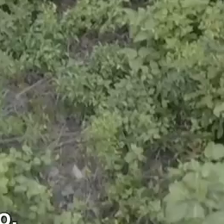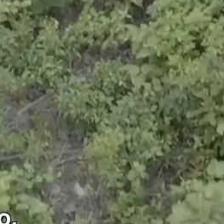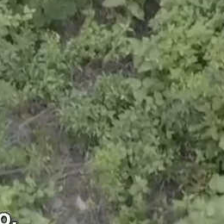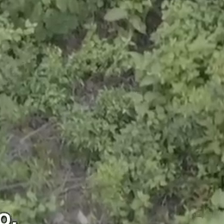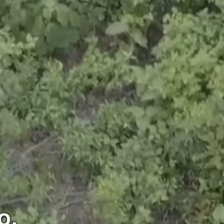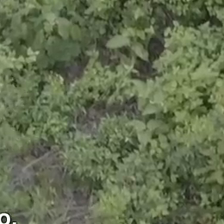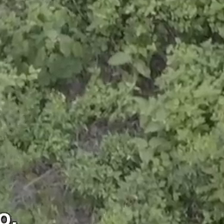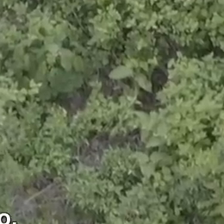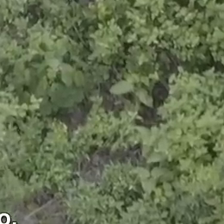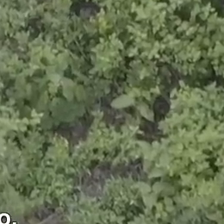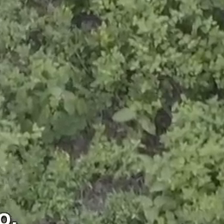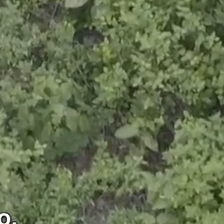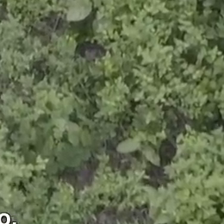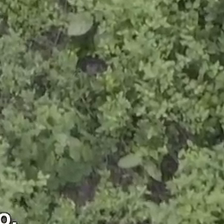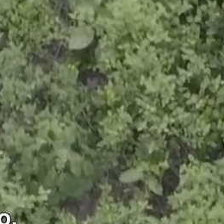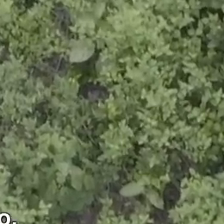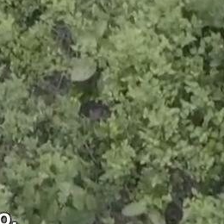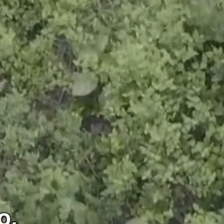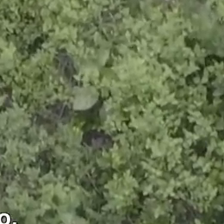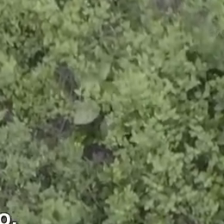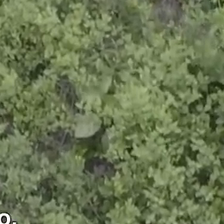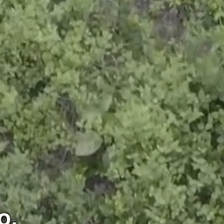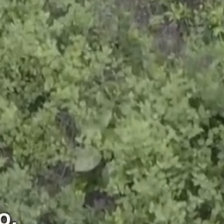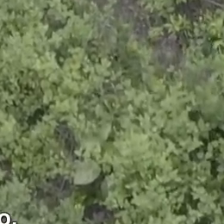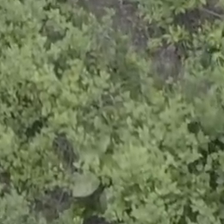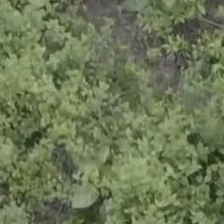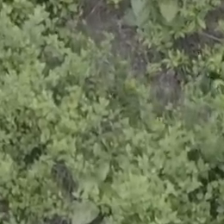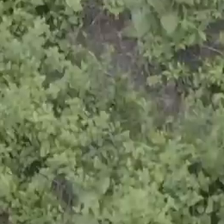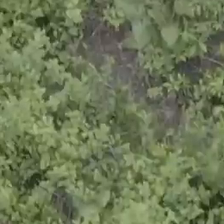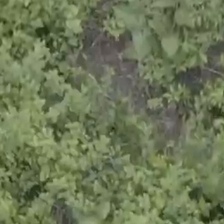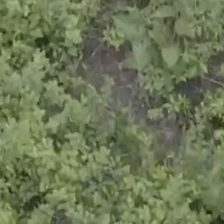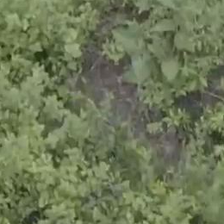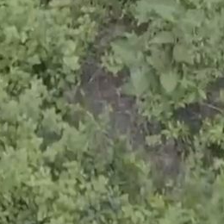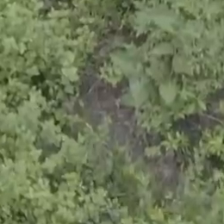El Tren Maya nos une para sembrar las bases del desarrollo.